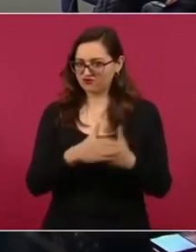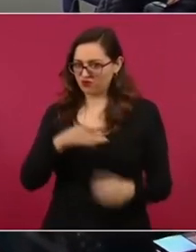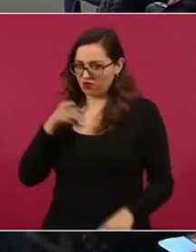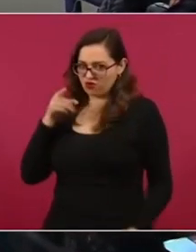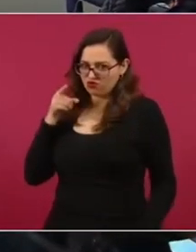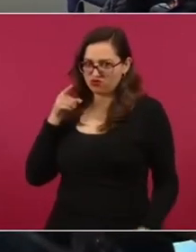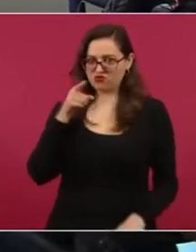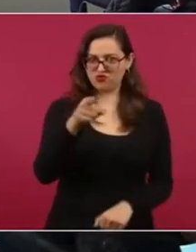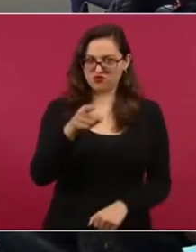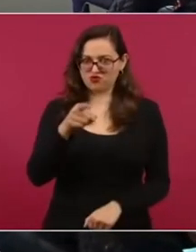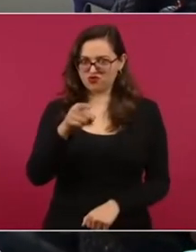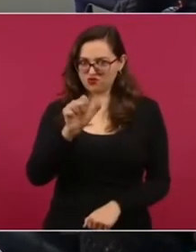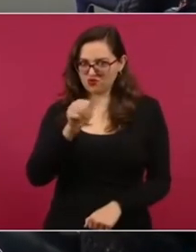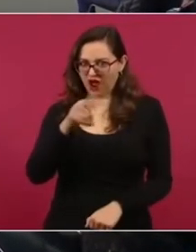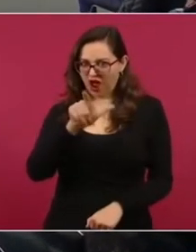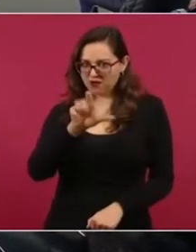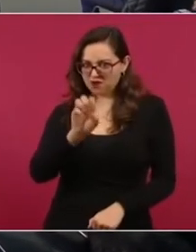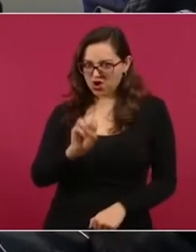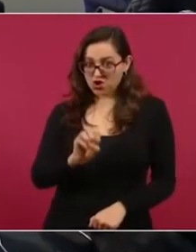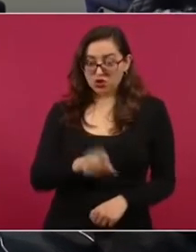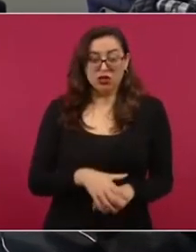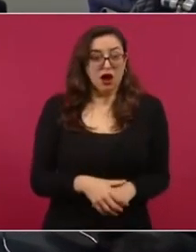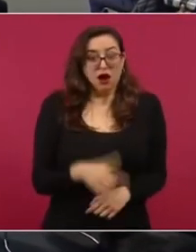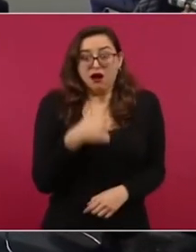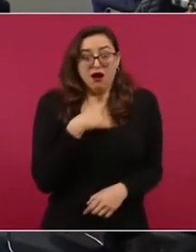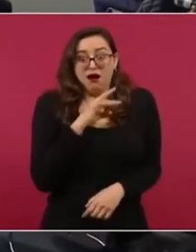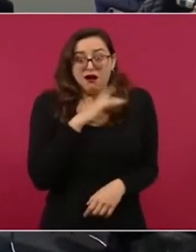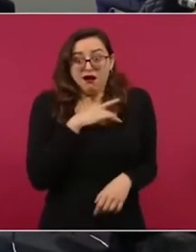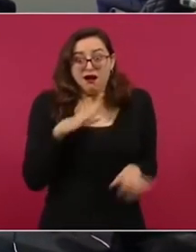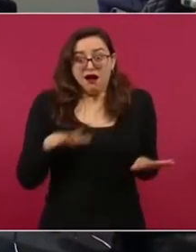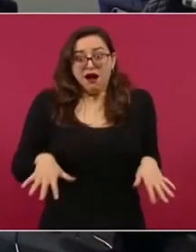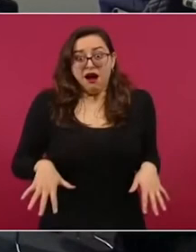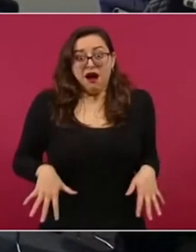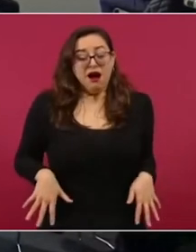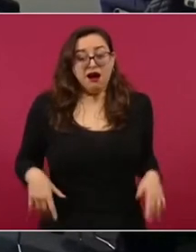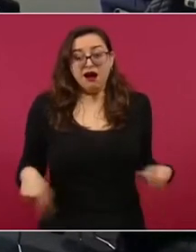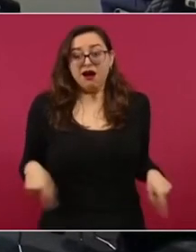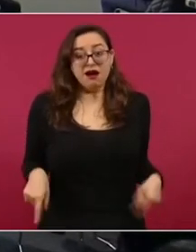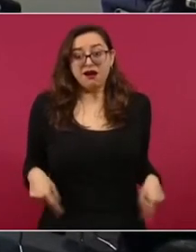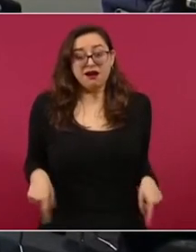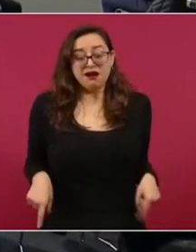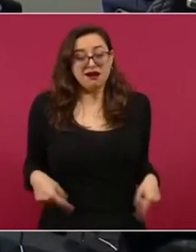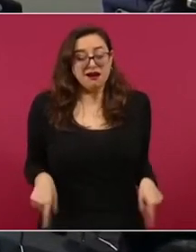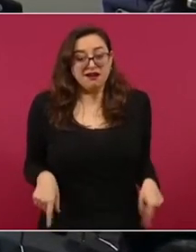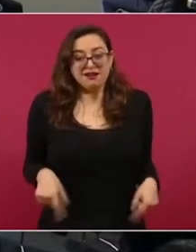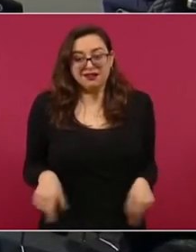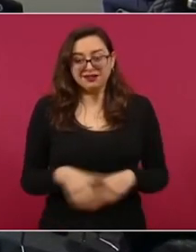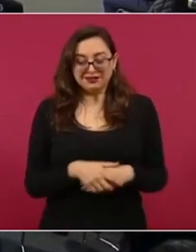Uy, qué miedo, miren cómo estoy temblando, diría mi paisano, chicoche.